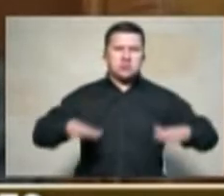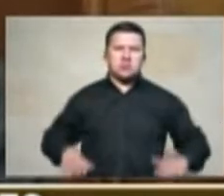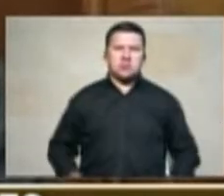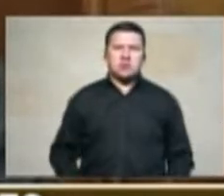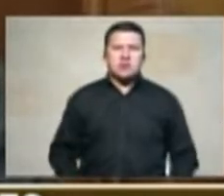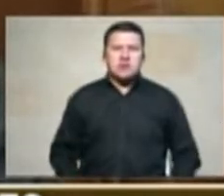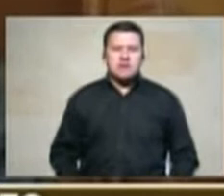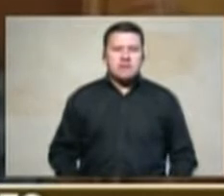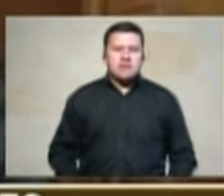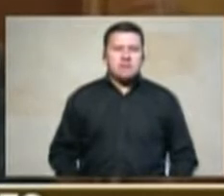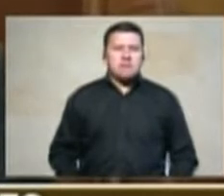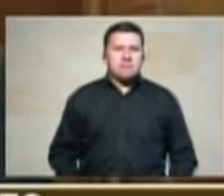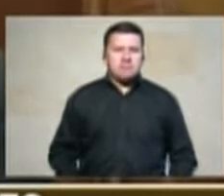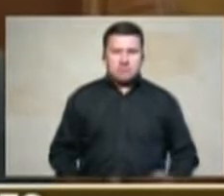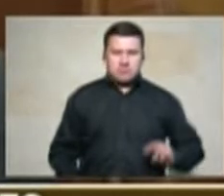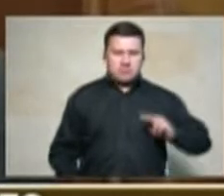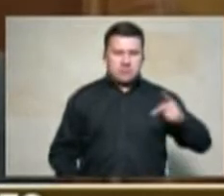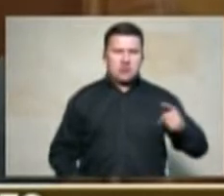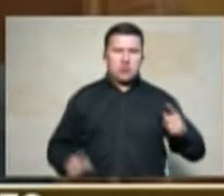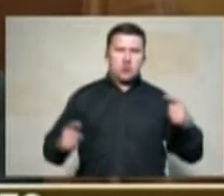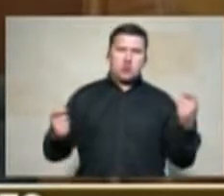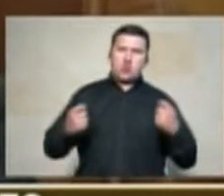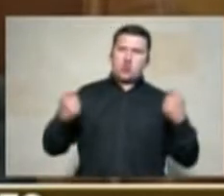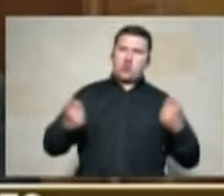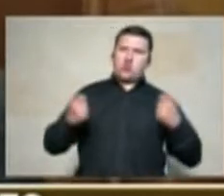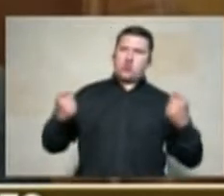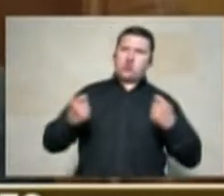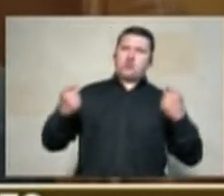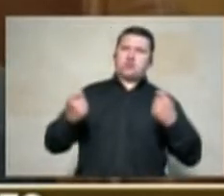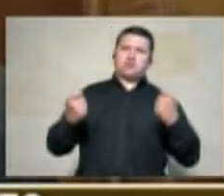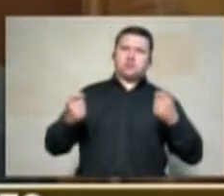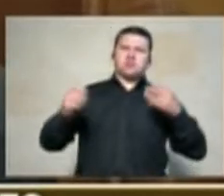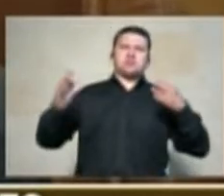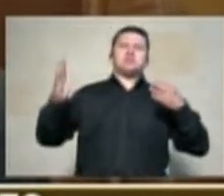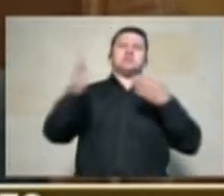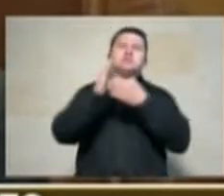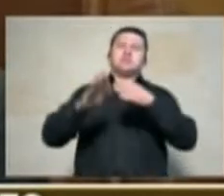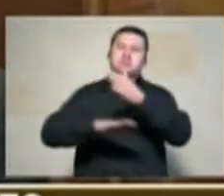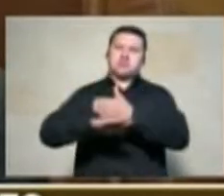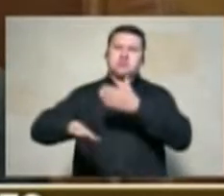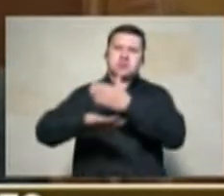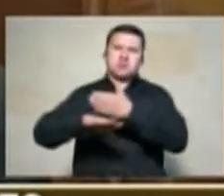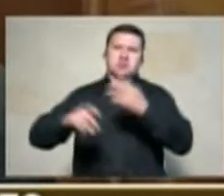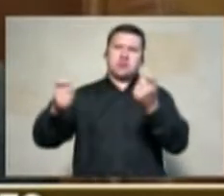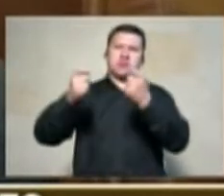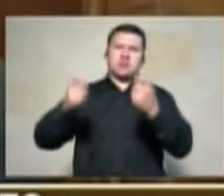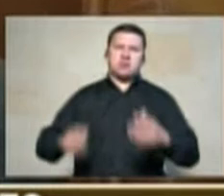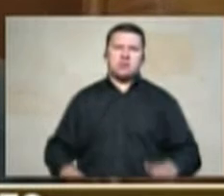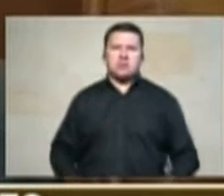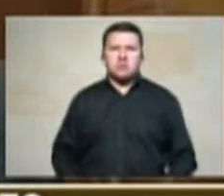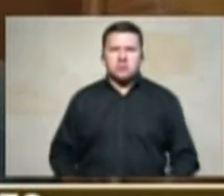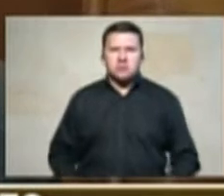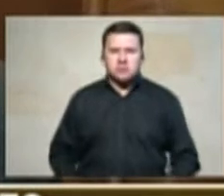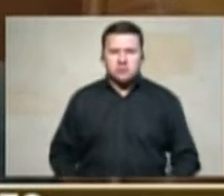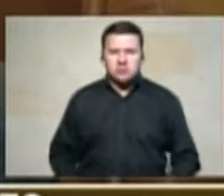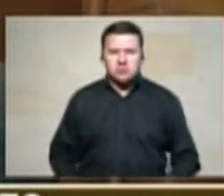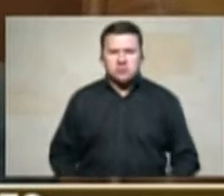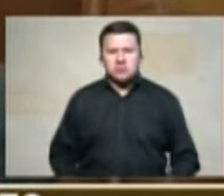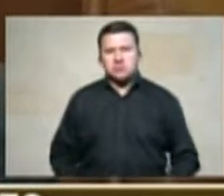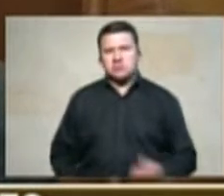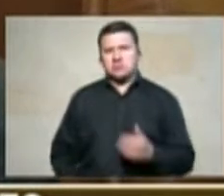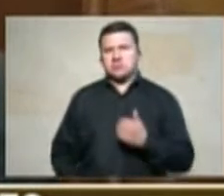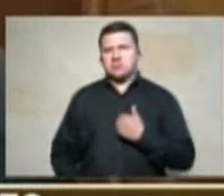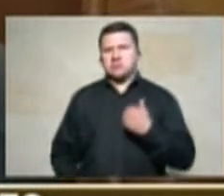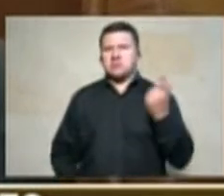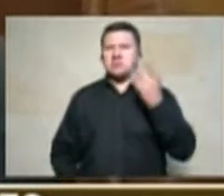contra la restitución de tierras y nosotros sabemos que efectivamente hay